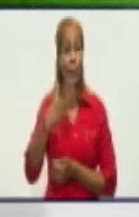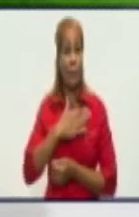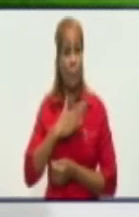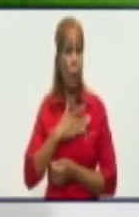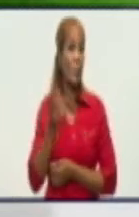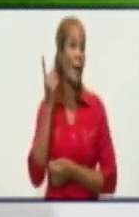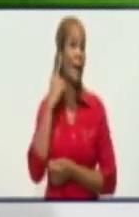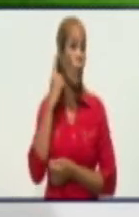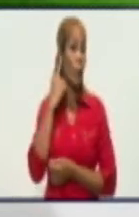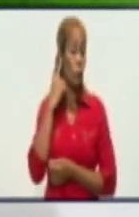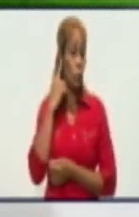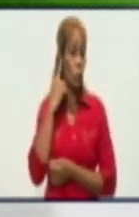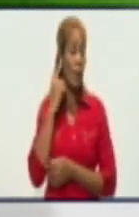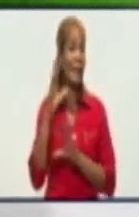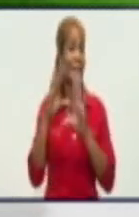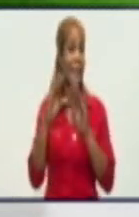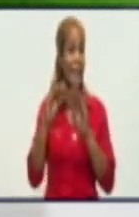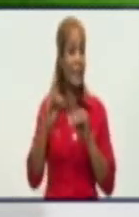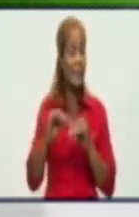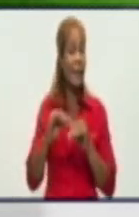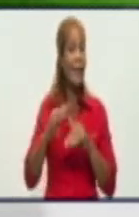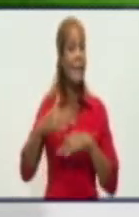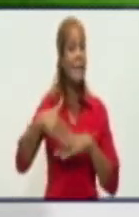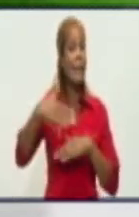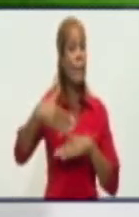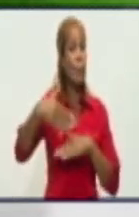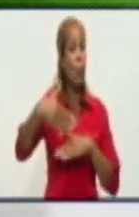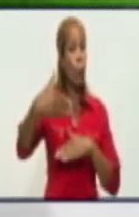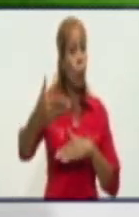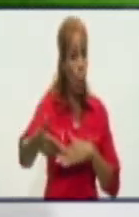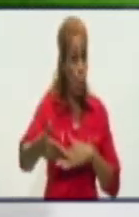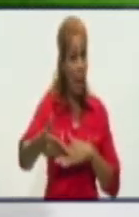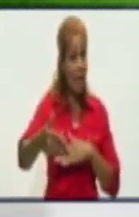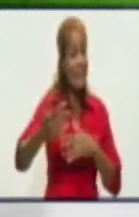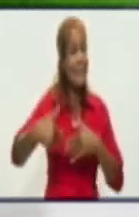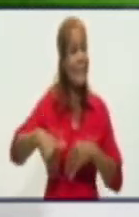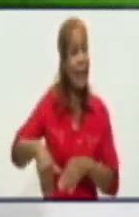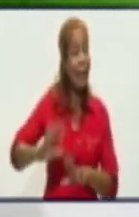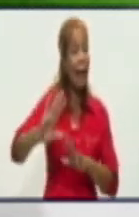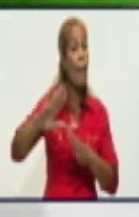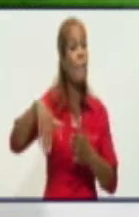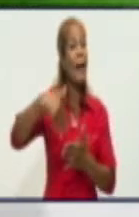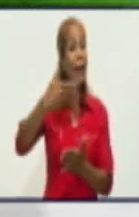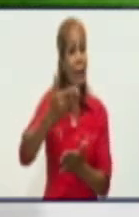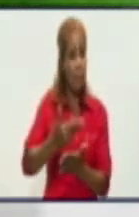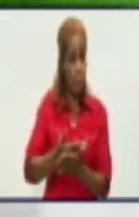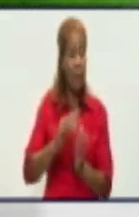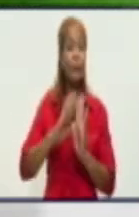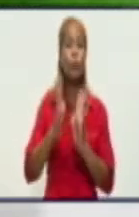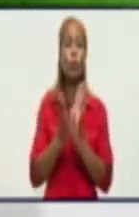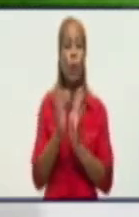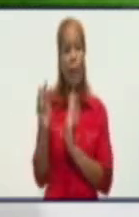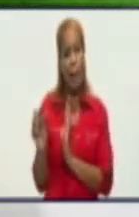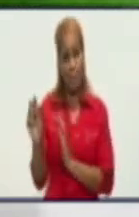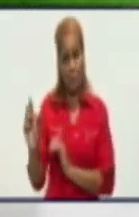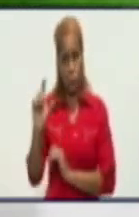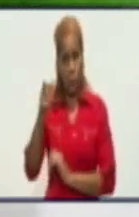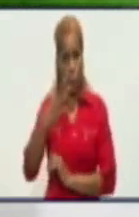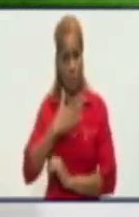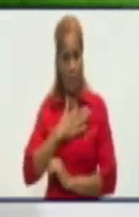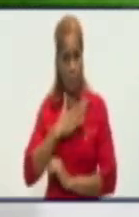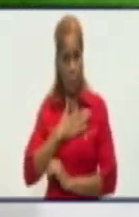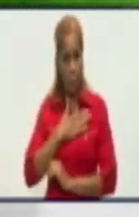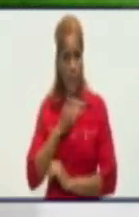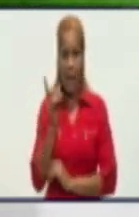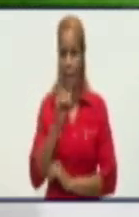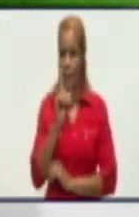prorrogan todas las obligaciones del mes de junio hasta el 31 de agosto. O todos los contribuyentes que estuvieron trabajando, que